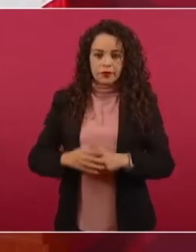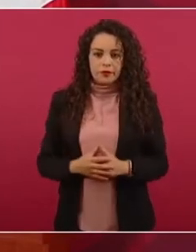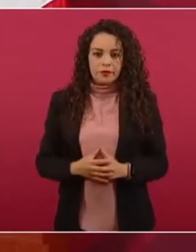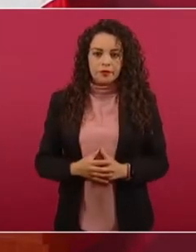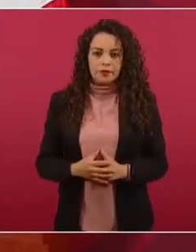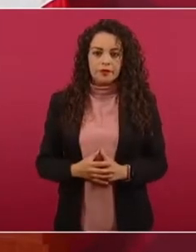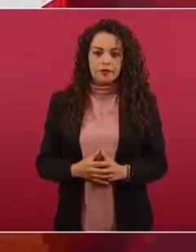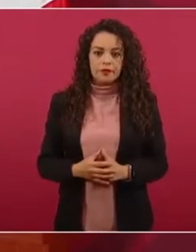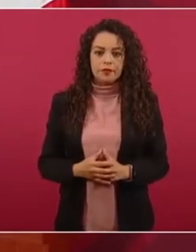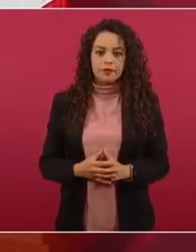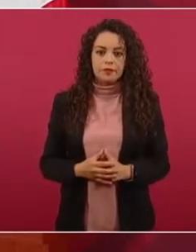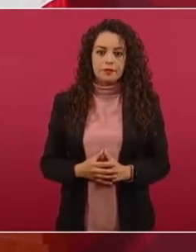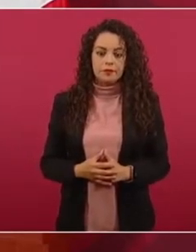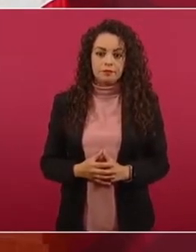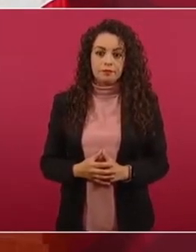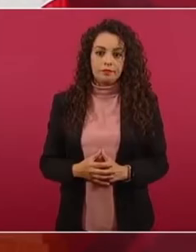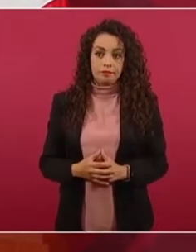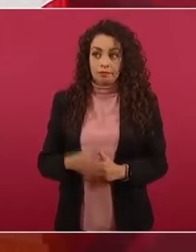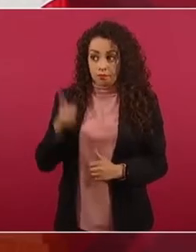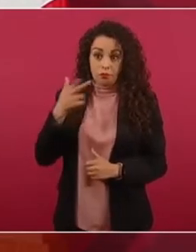que utilizaban